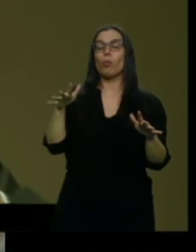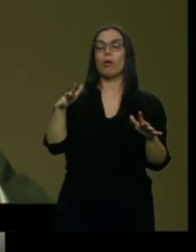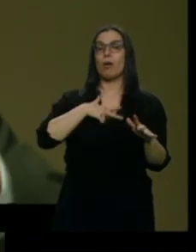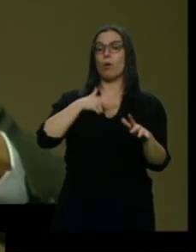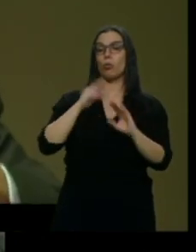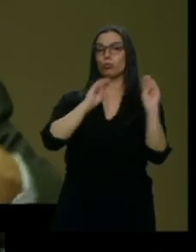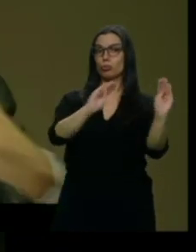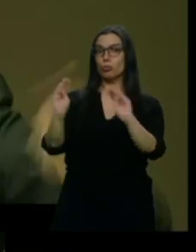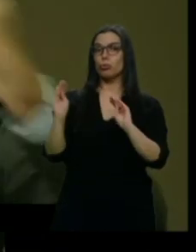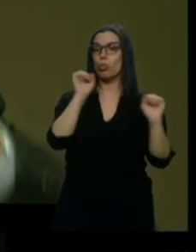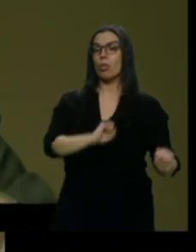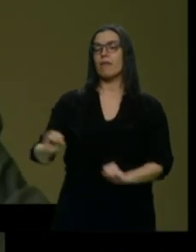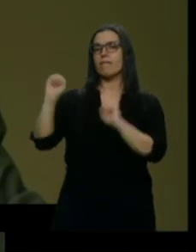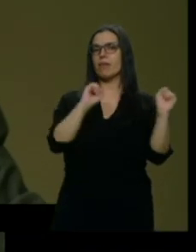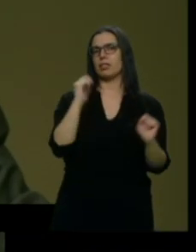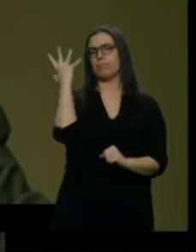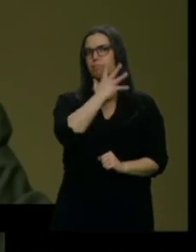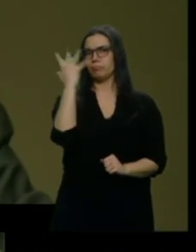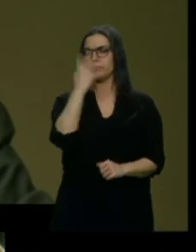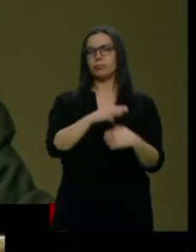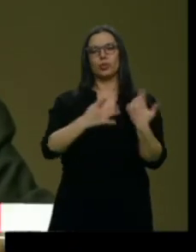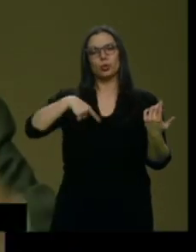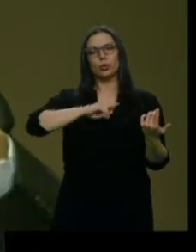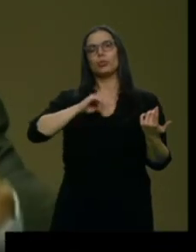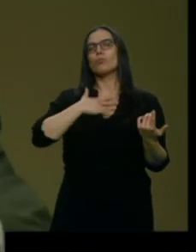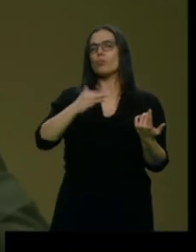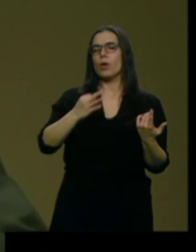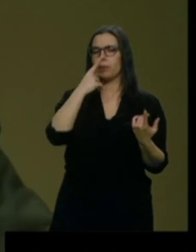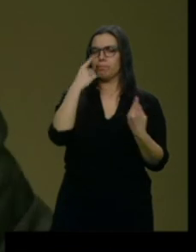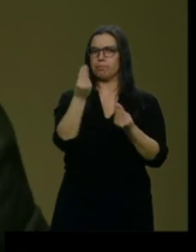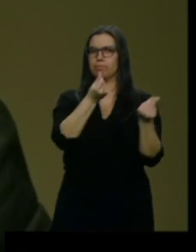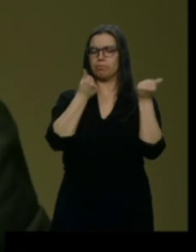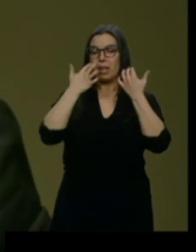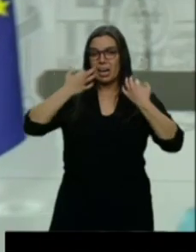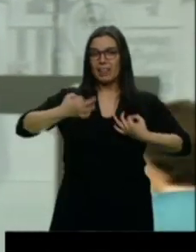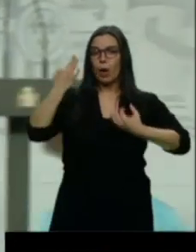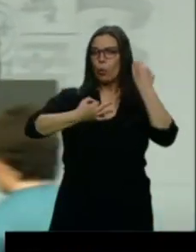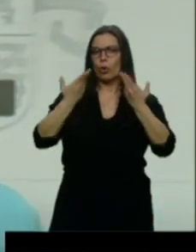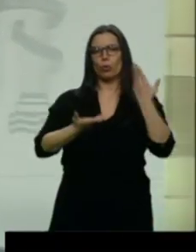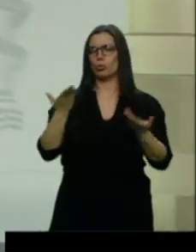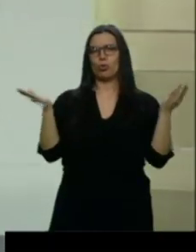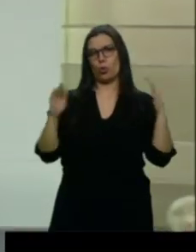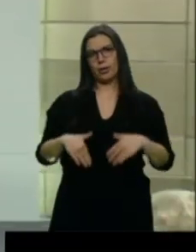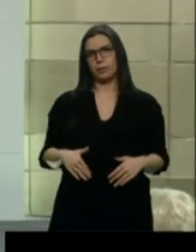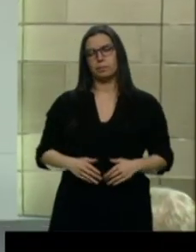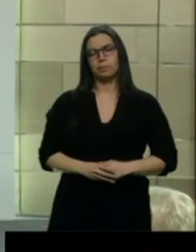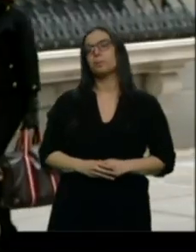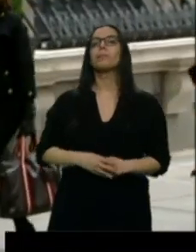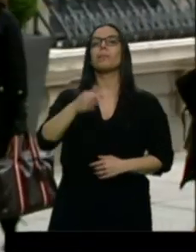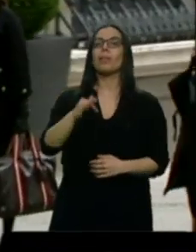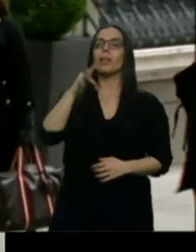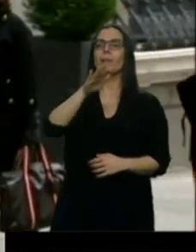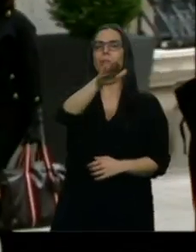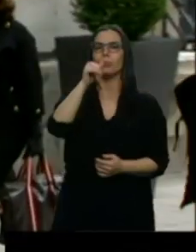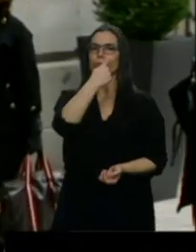percepción objetiva y fundada de que no tendremos un juicio justo. Además de ellos, están citados como testigos